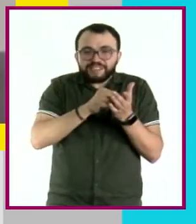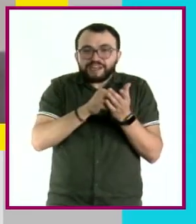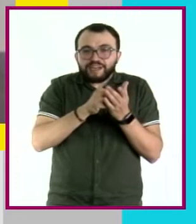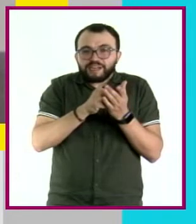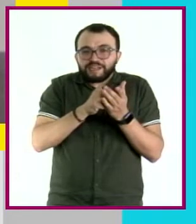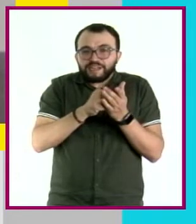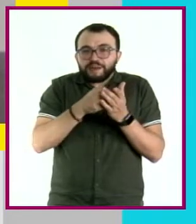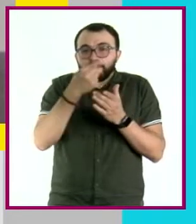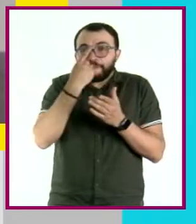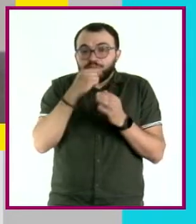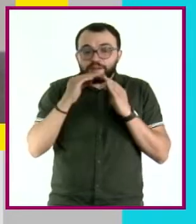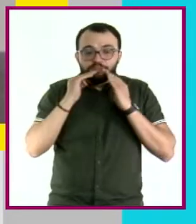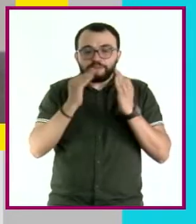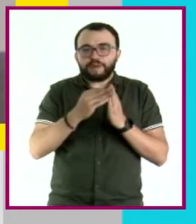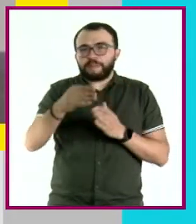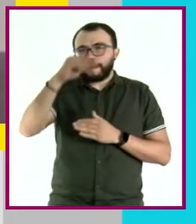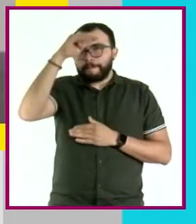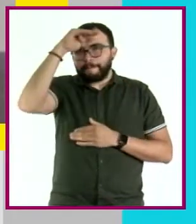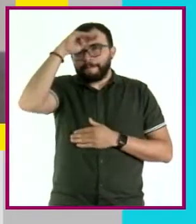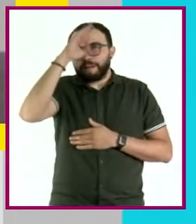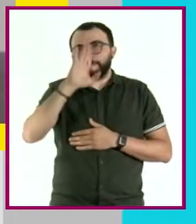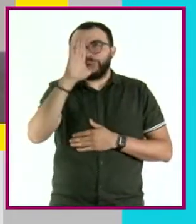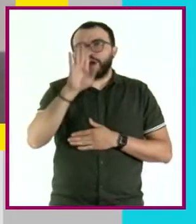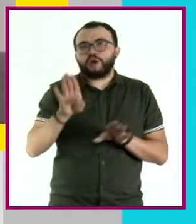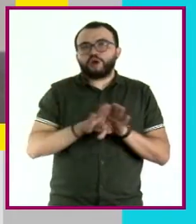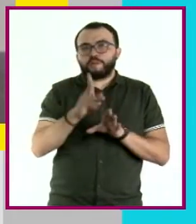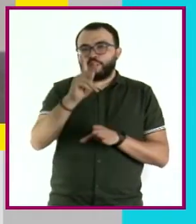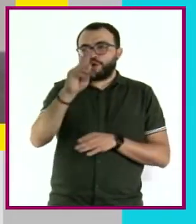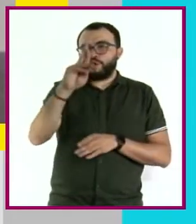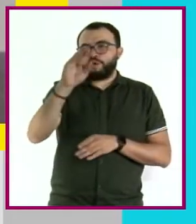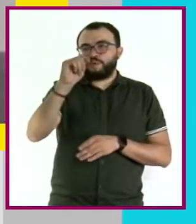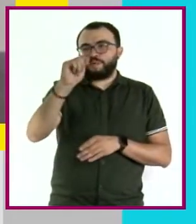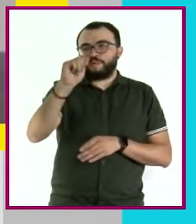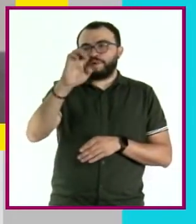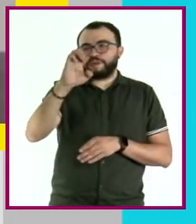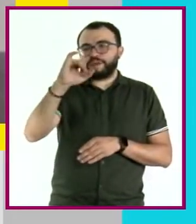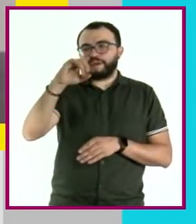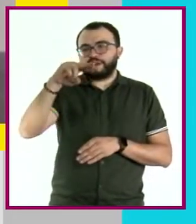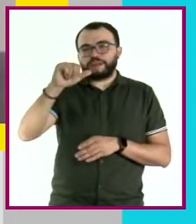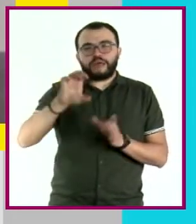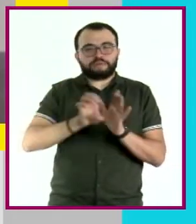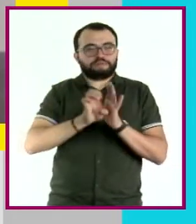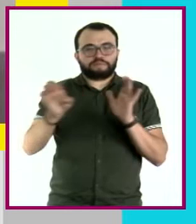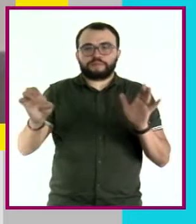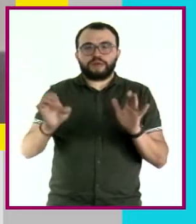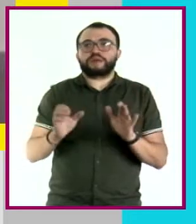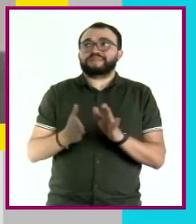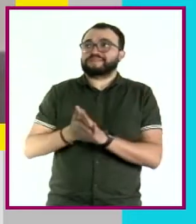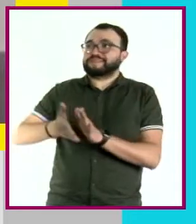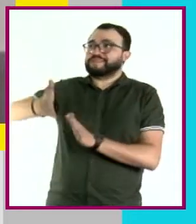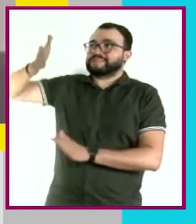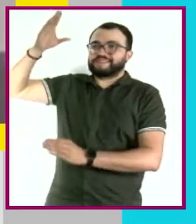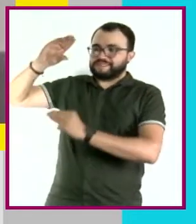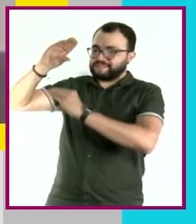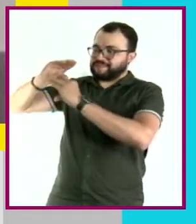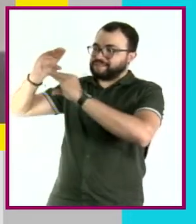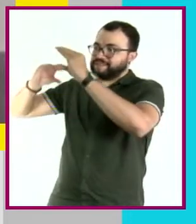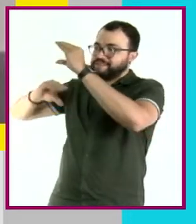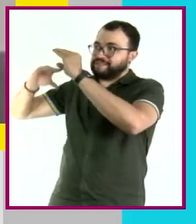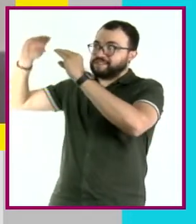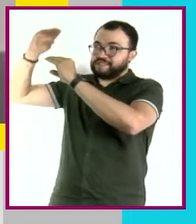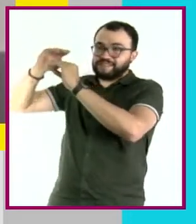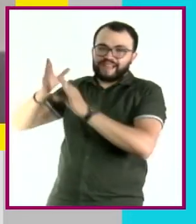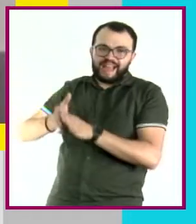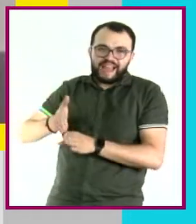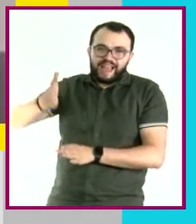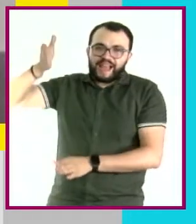Pensemos en la proteína como una pared enorme, construida de muchos ladrillos, en la que el tipo de ladrillos utilizados va